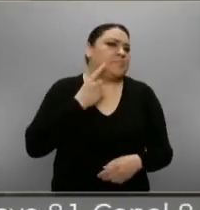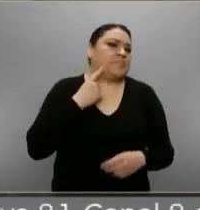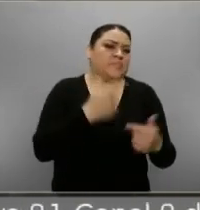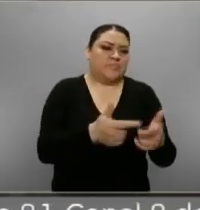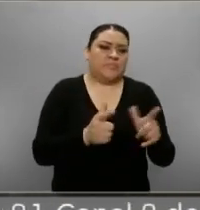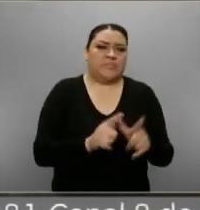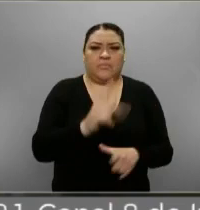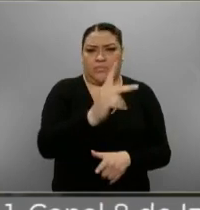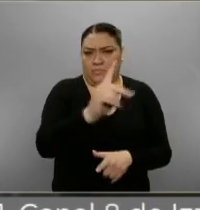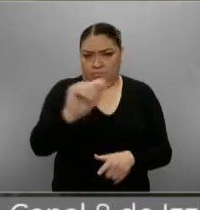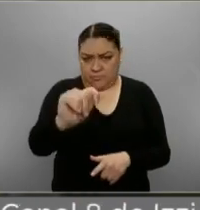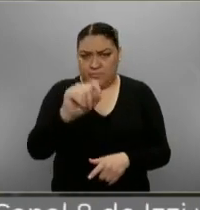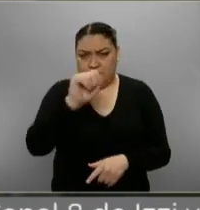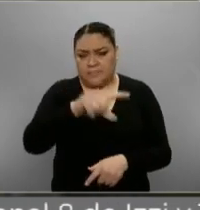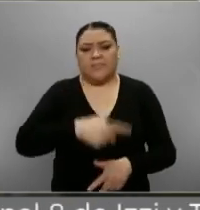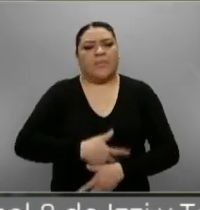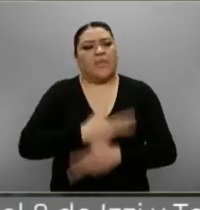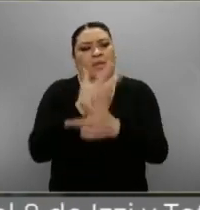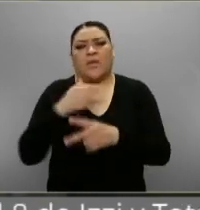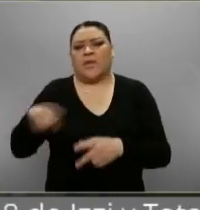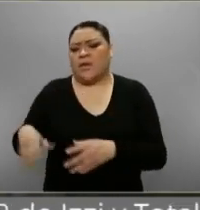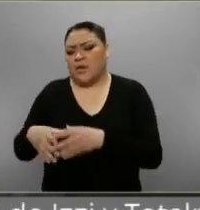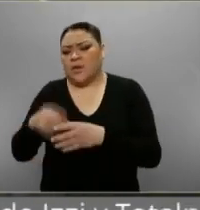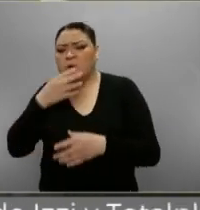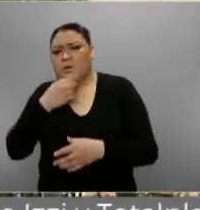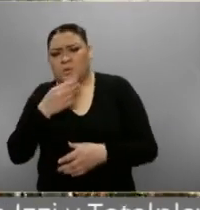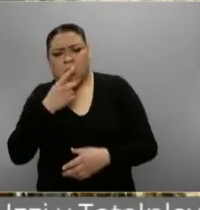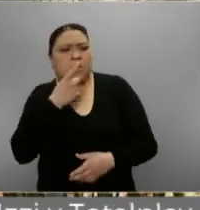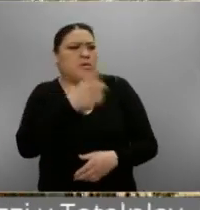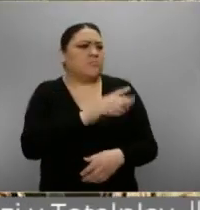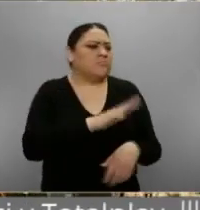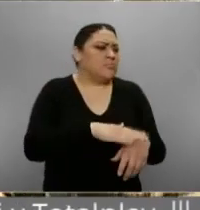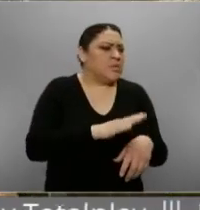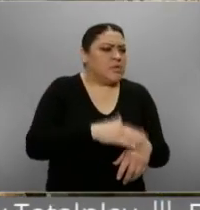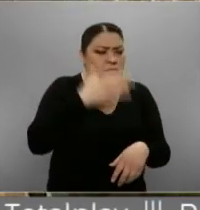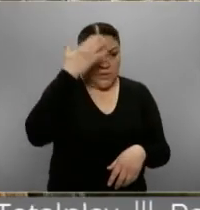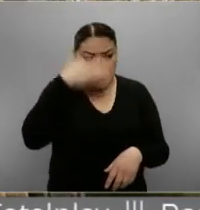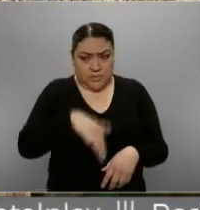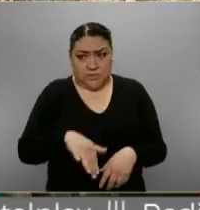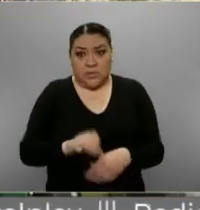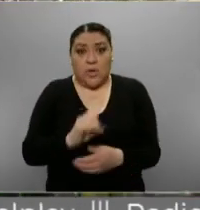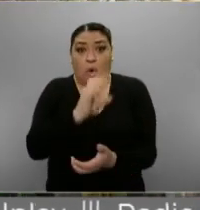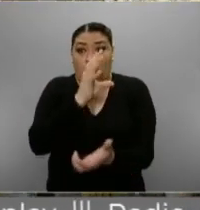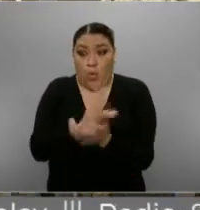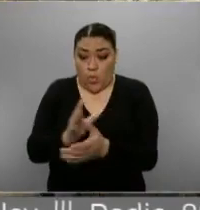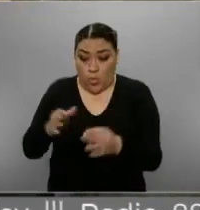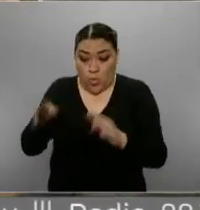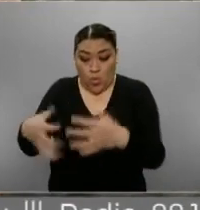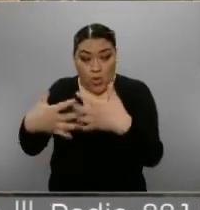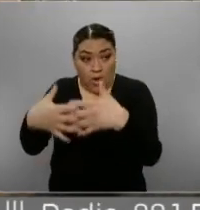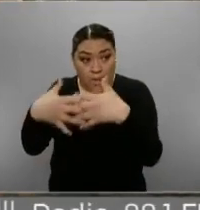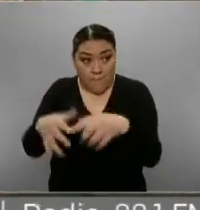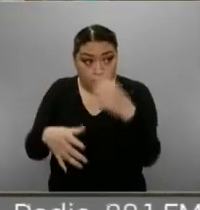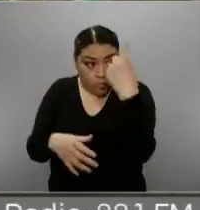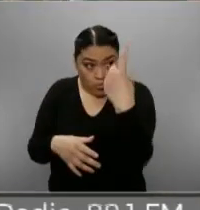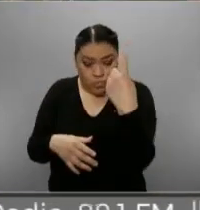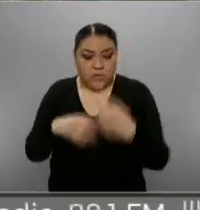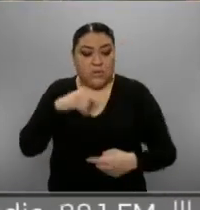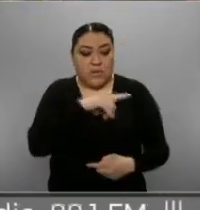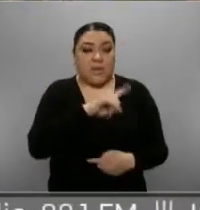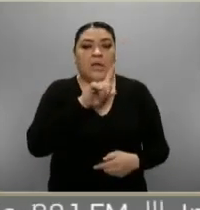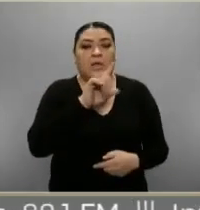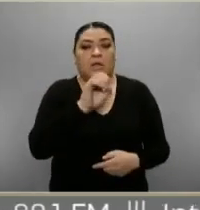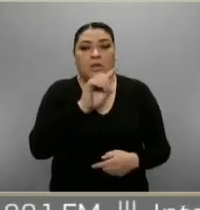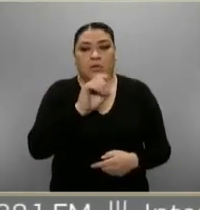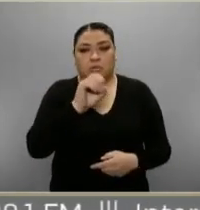del PT. Ahí les dice que efectivamente solamente de Odebrecht, el señor Lozoya